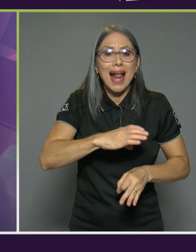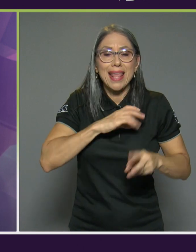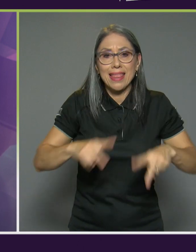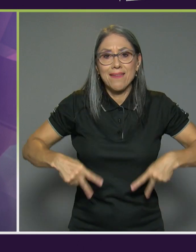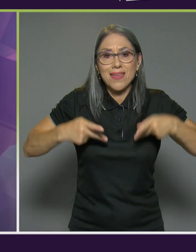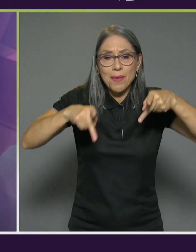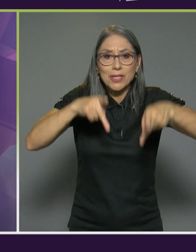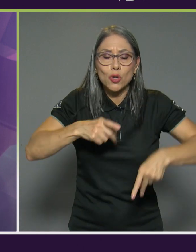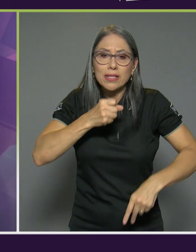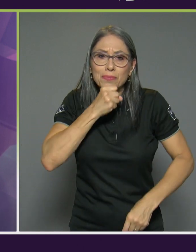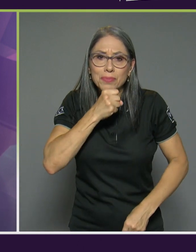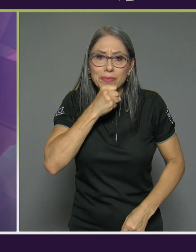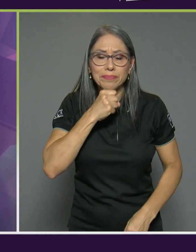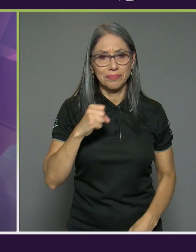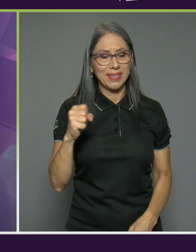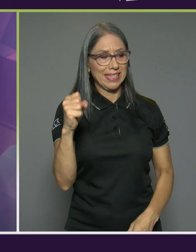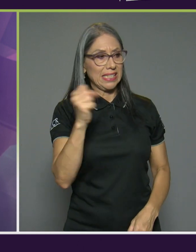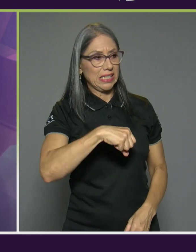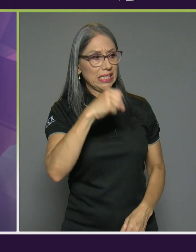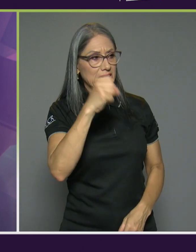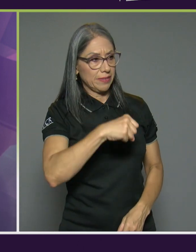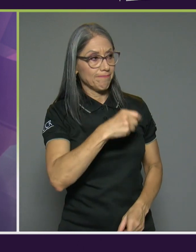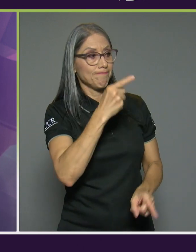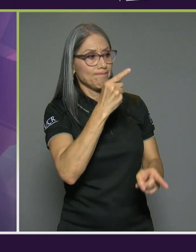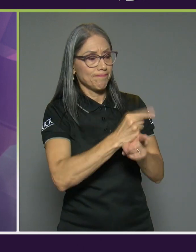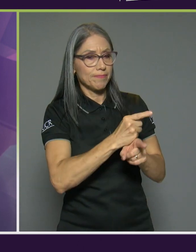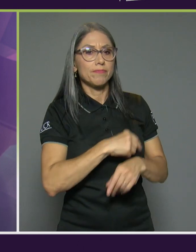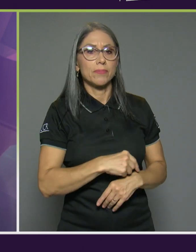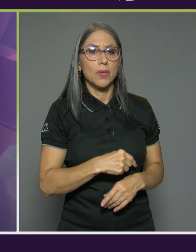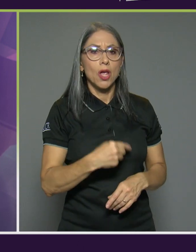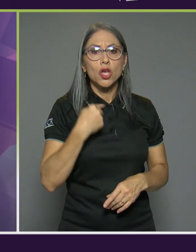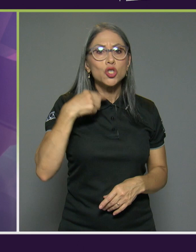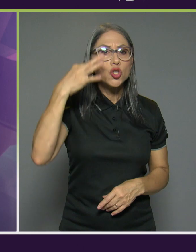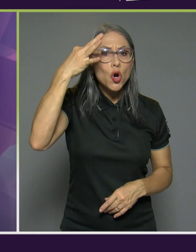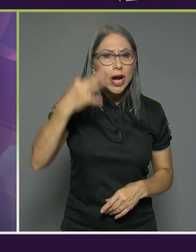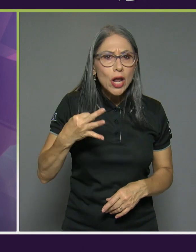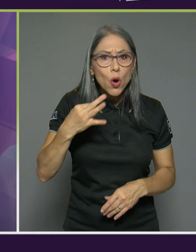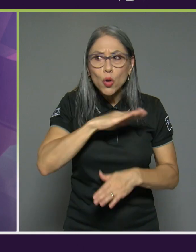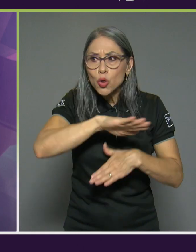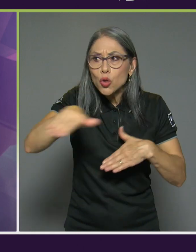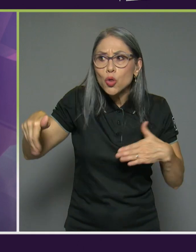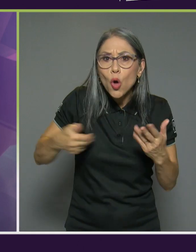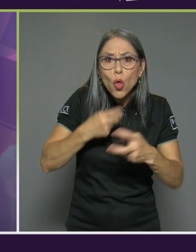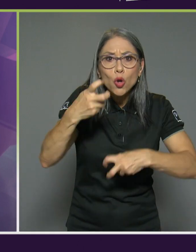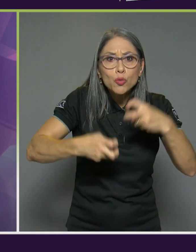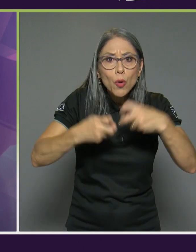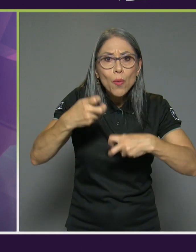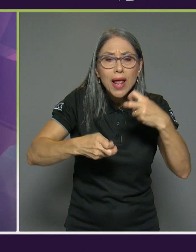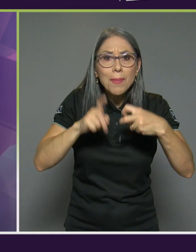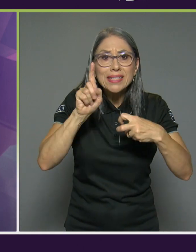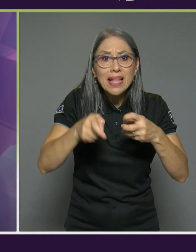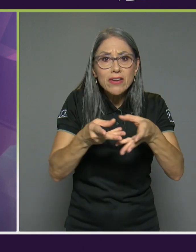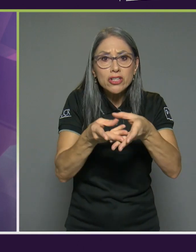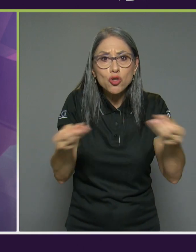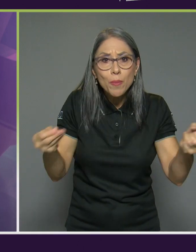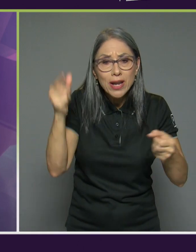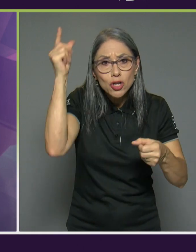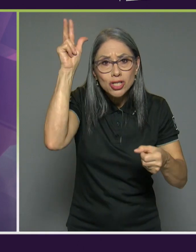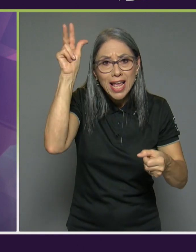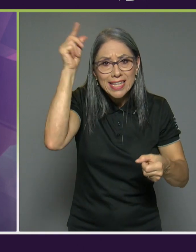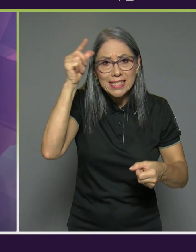lo que lo que apuntas yo creo que no todos los problemas los tiene que resolver el estado es